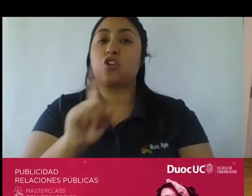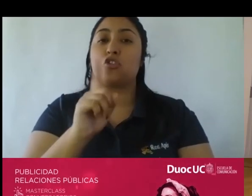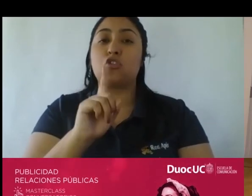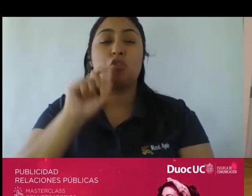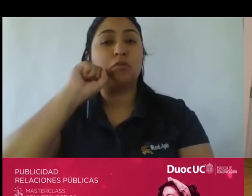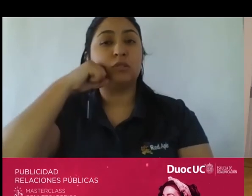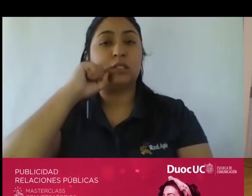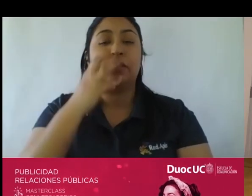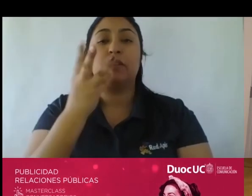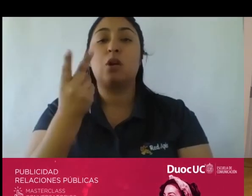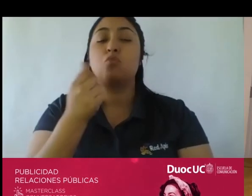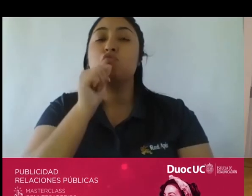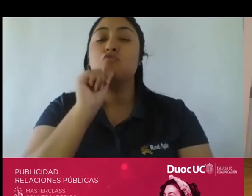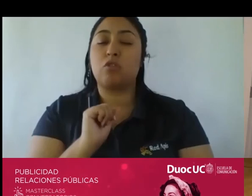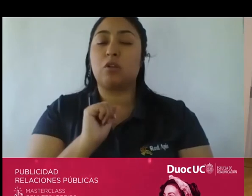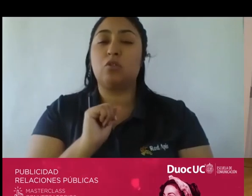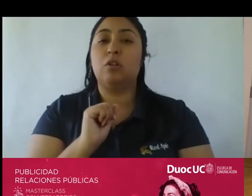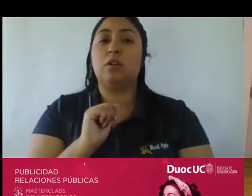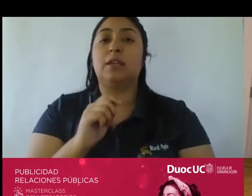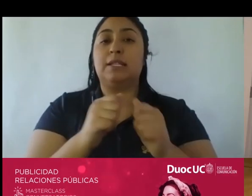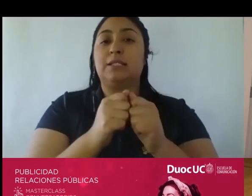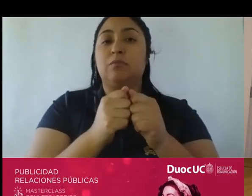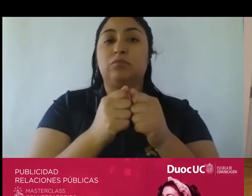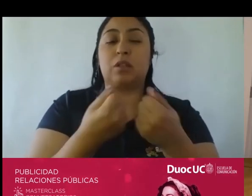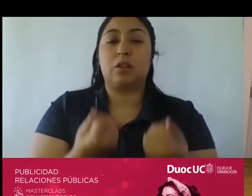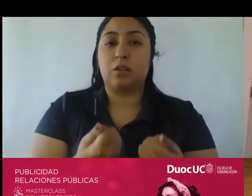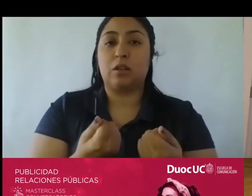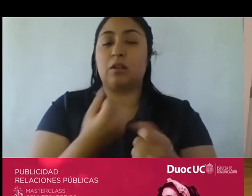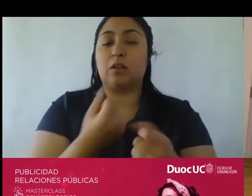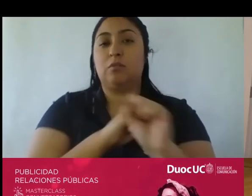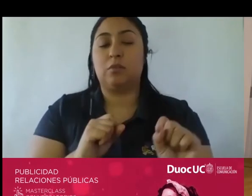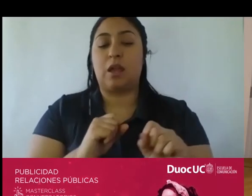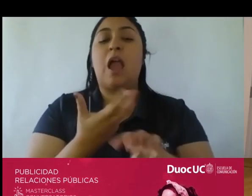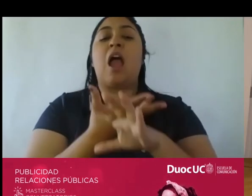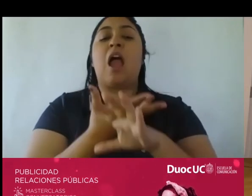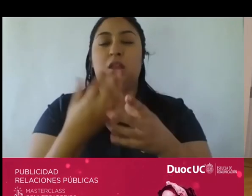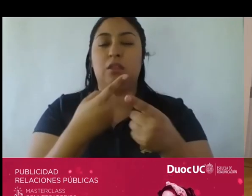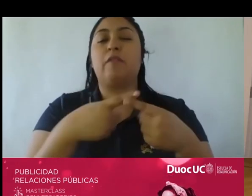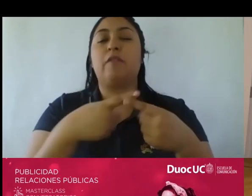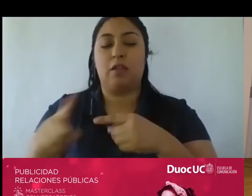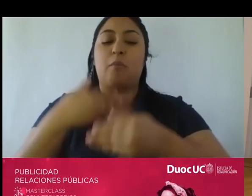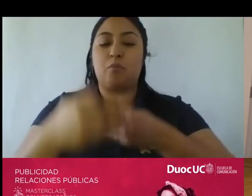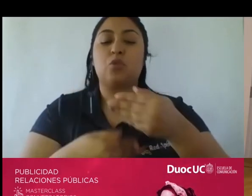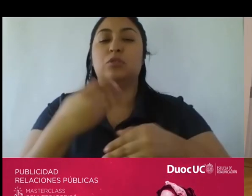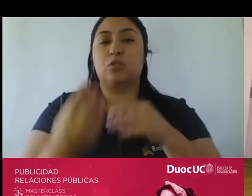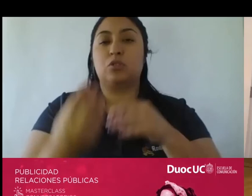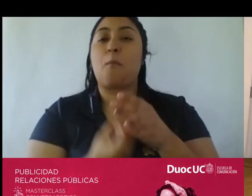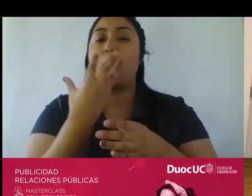inquebrantable por así decirlo ha tenido varios procesos de modernización yo he participado en dos de ellos